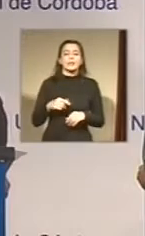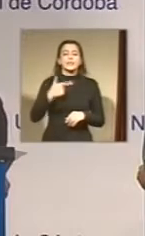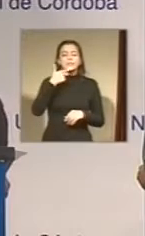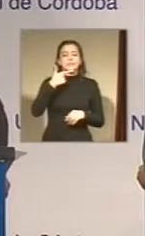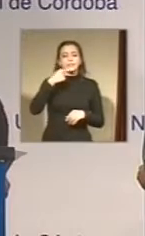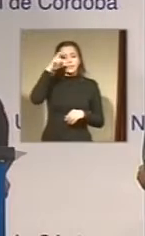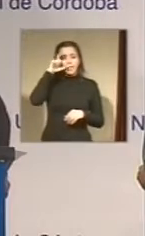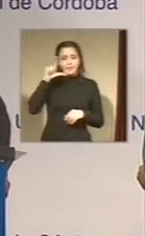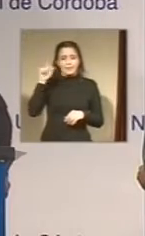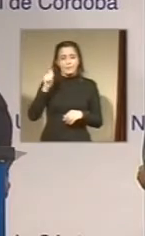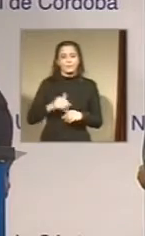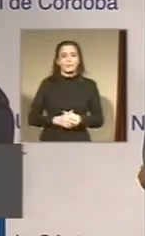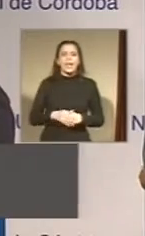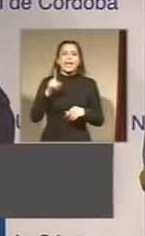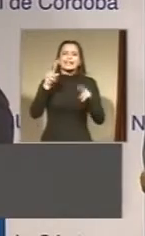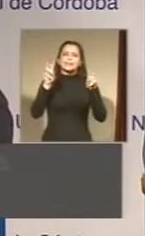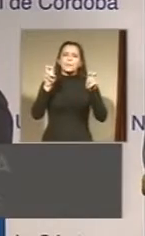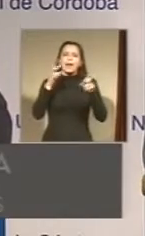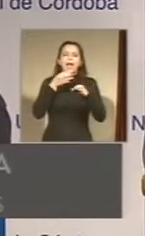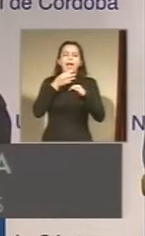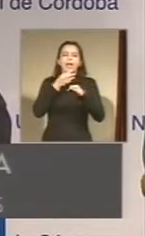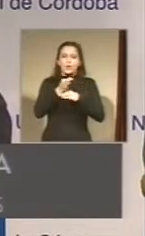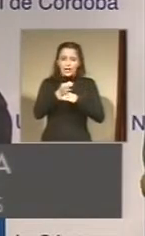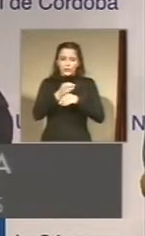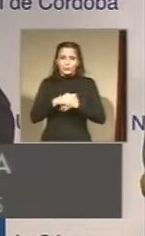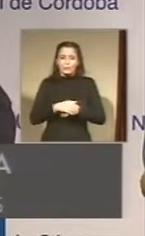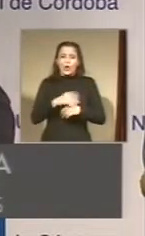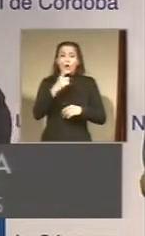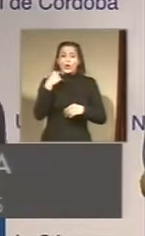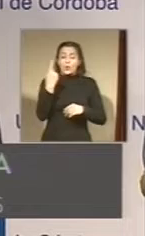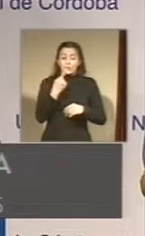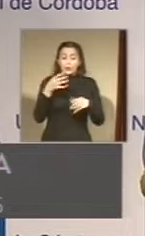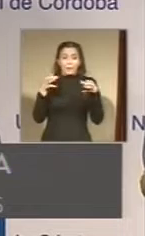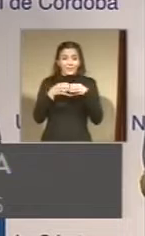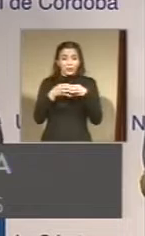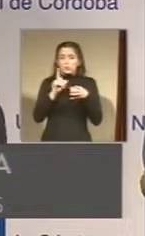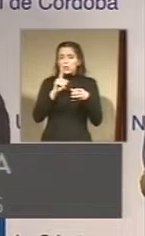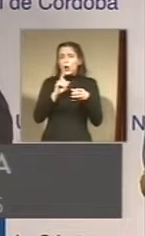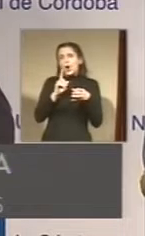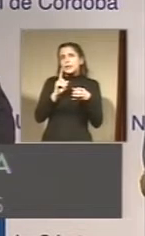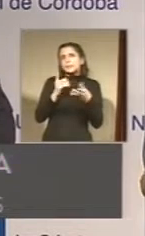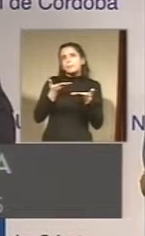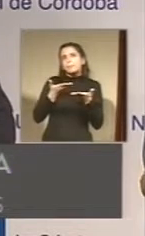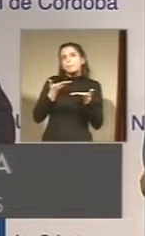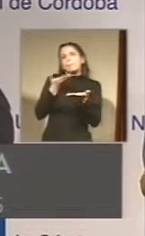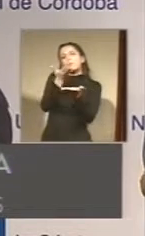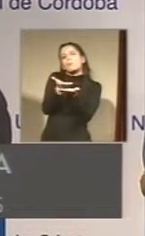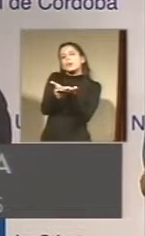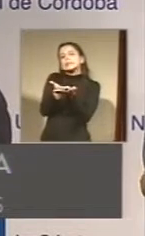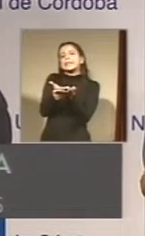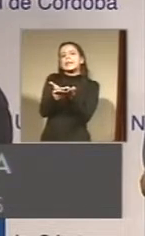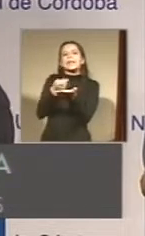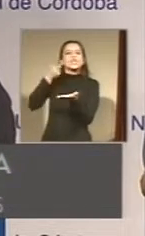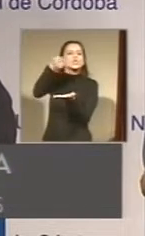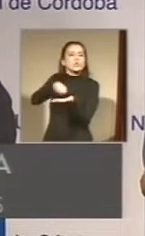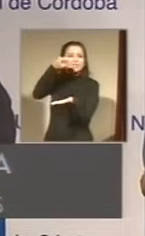En materia de educación nuestro partido no propone políticas de subsidios ni